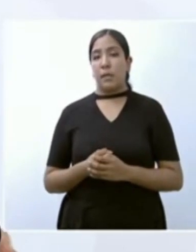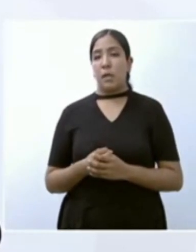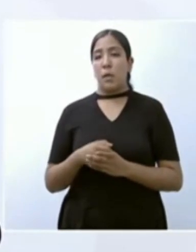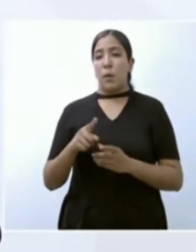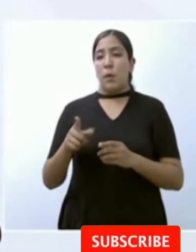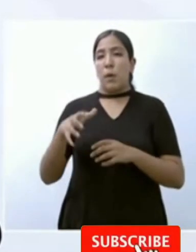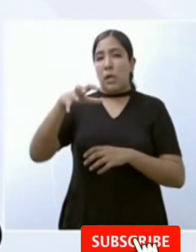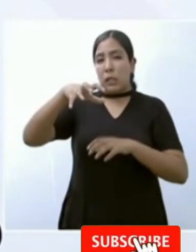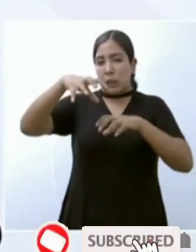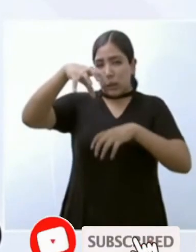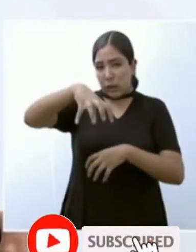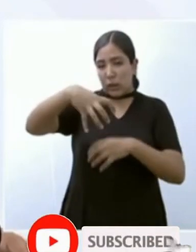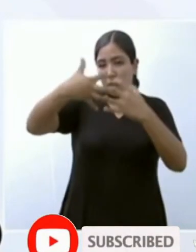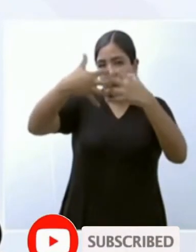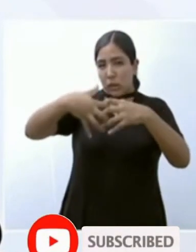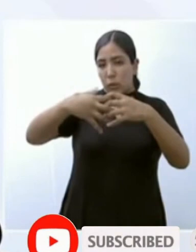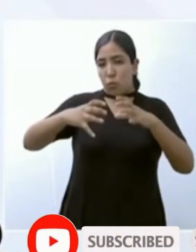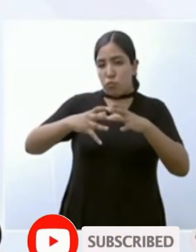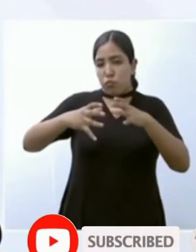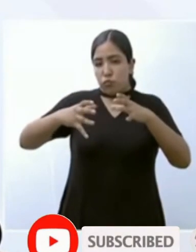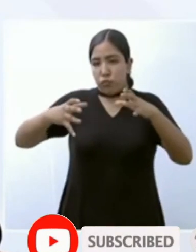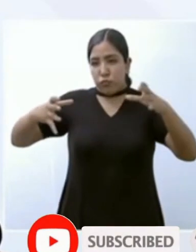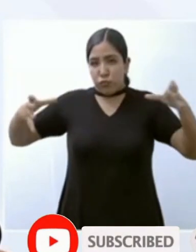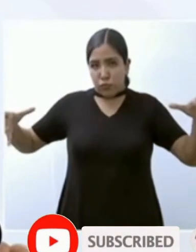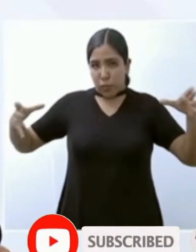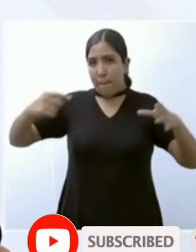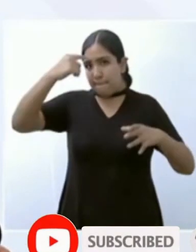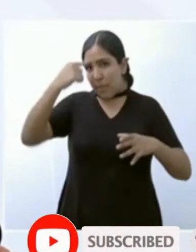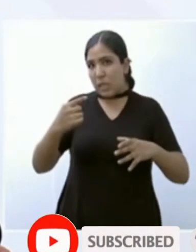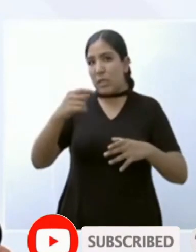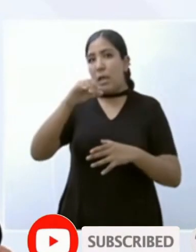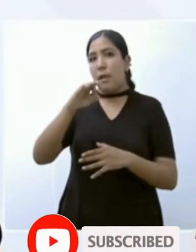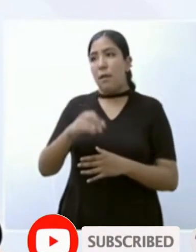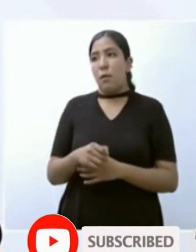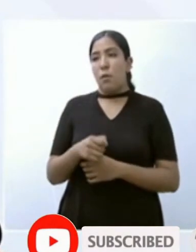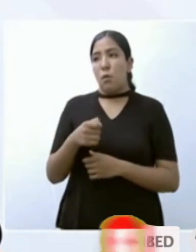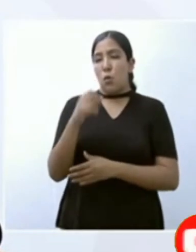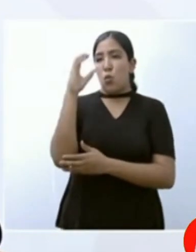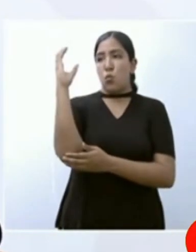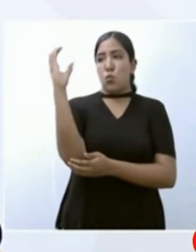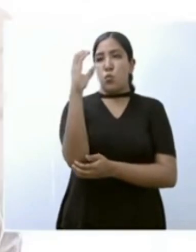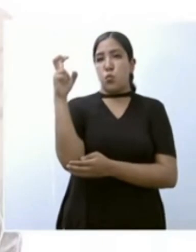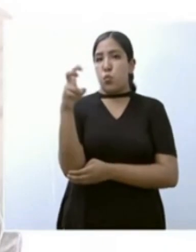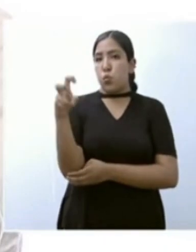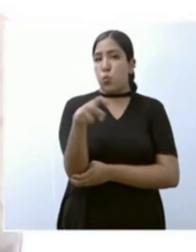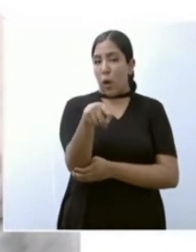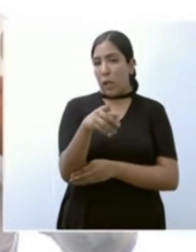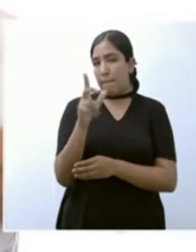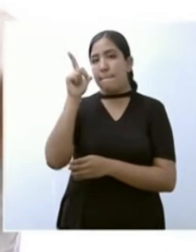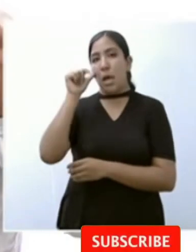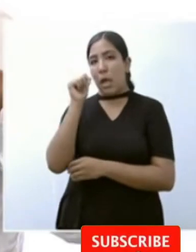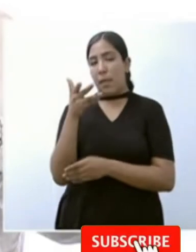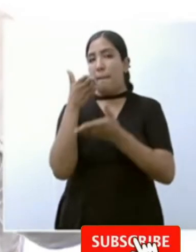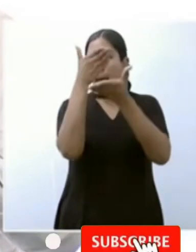de fertilizantes en Cazacualcos mañana vamos para allá y